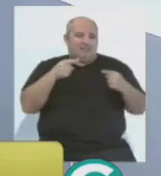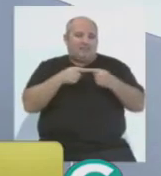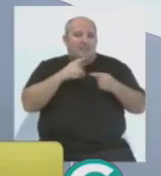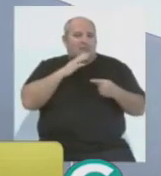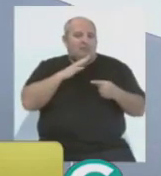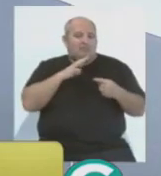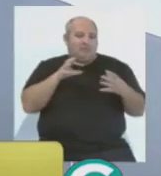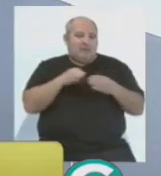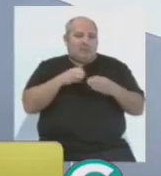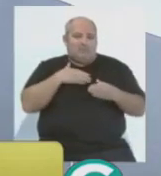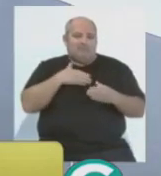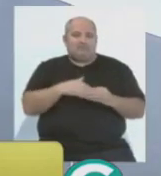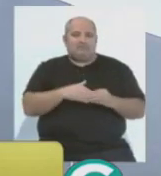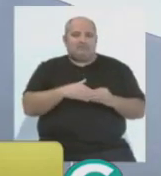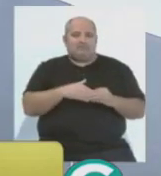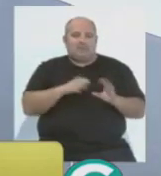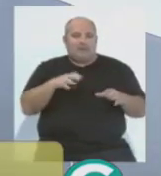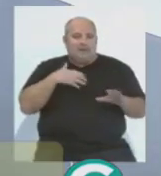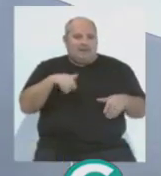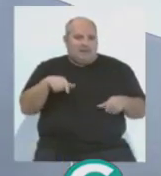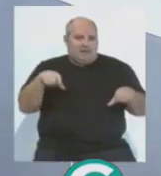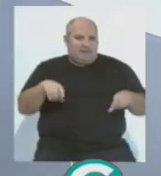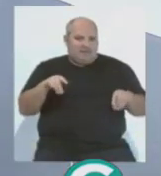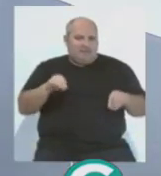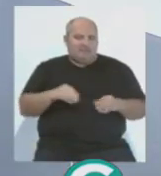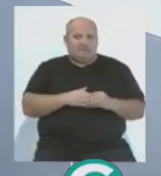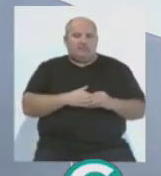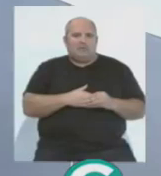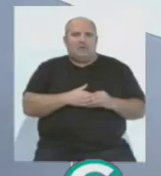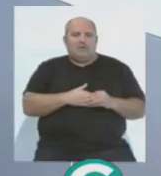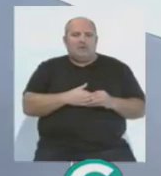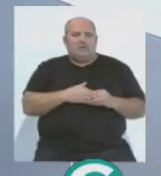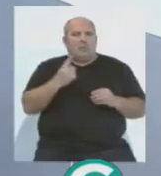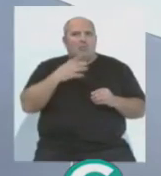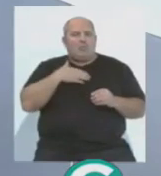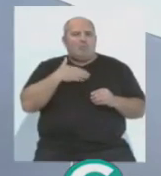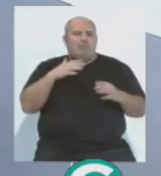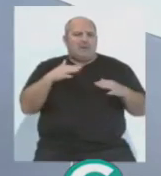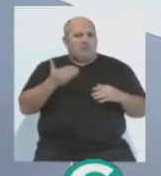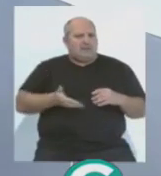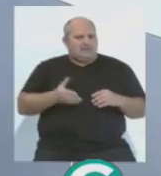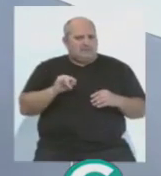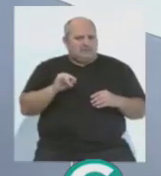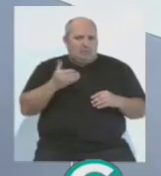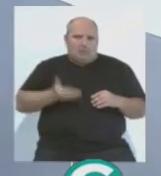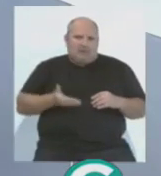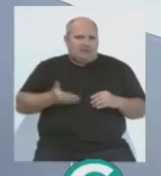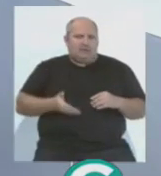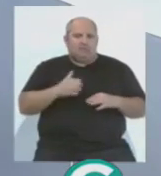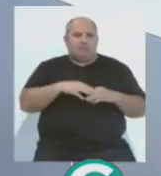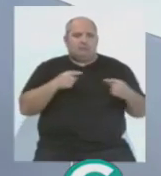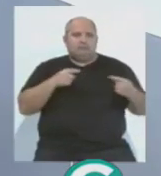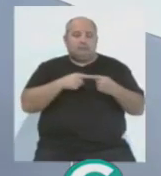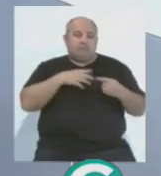aquí en Carranza, en un partido importantísimo del equipo ante un